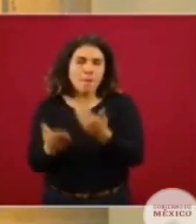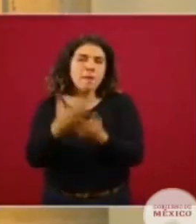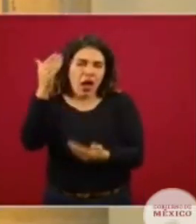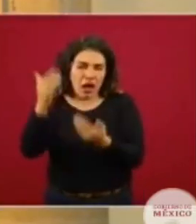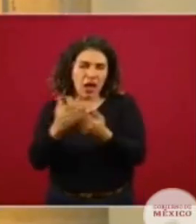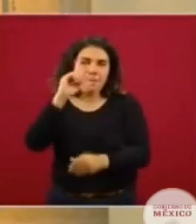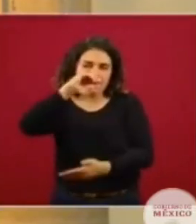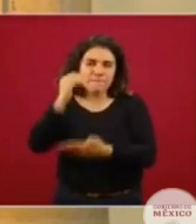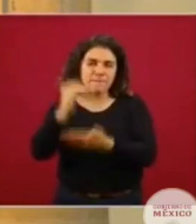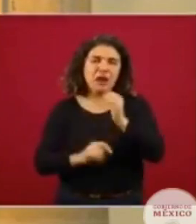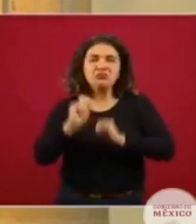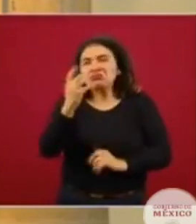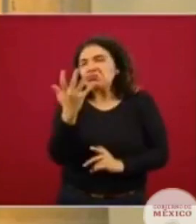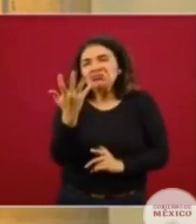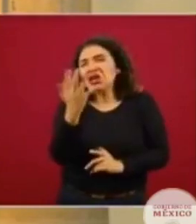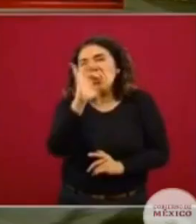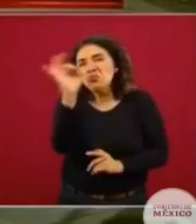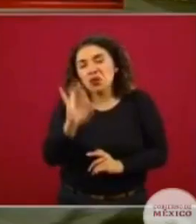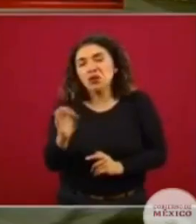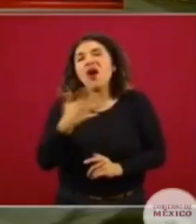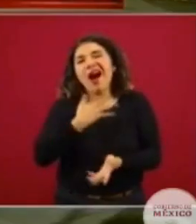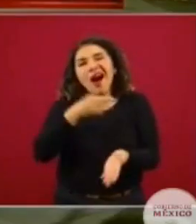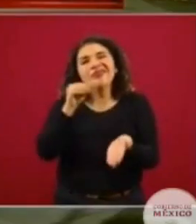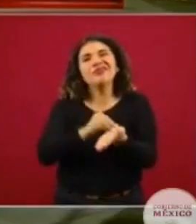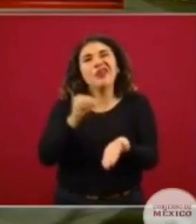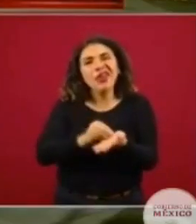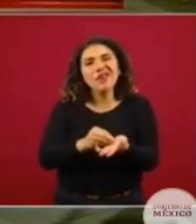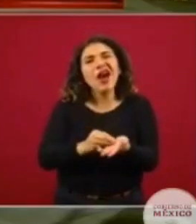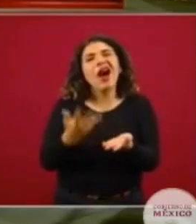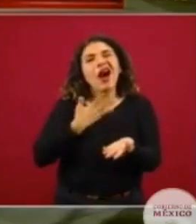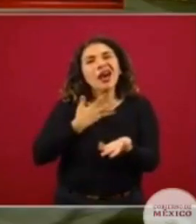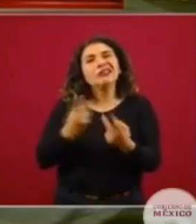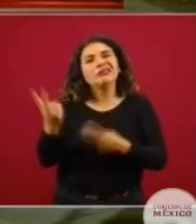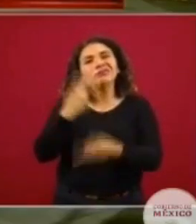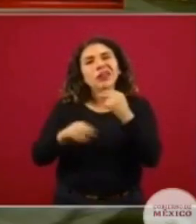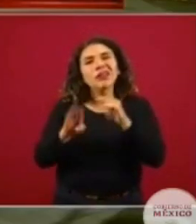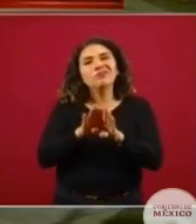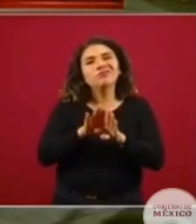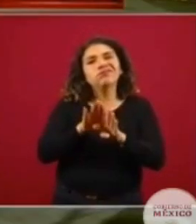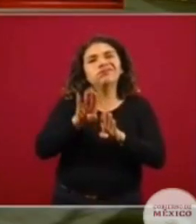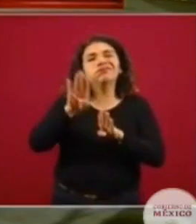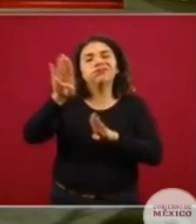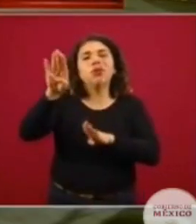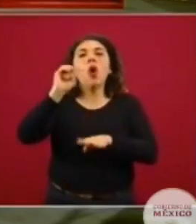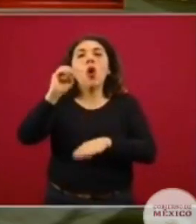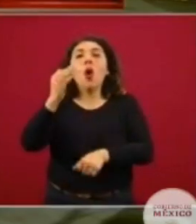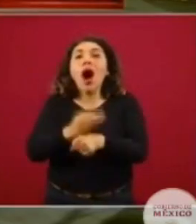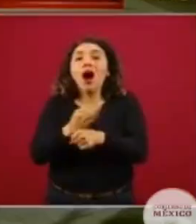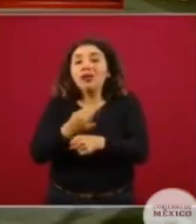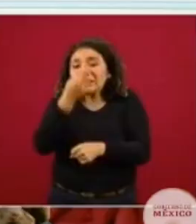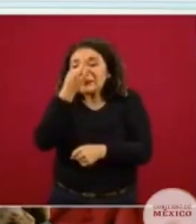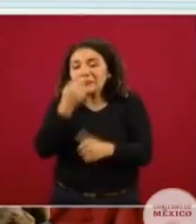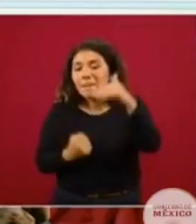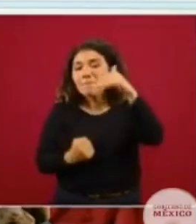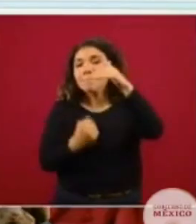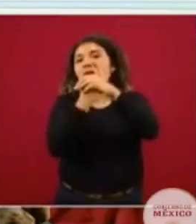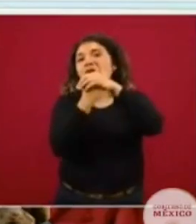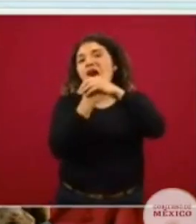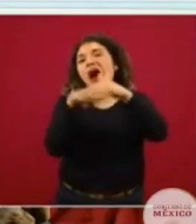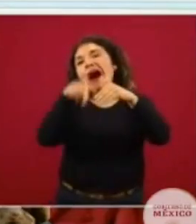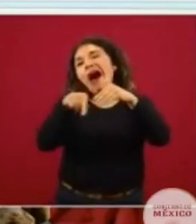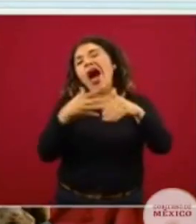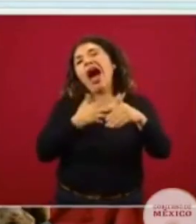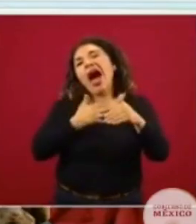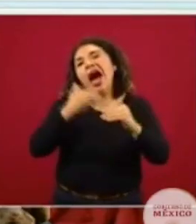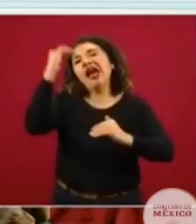menos prácticamente del 5 por ciento, todavía están en una fase, digamos, ascendente o acaban de llegar al pico y lógicamente esto